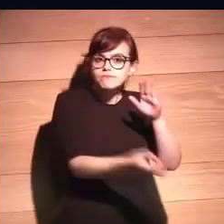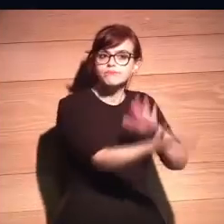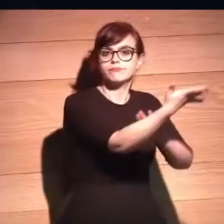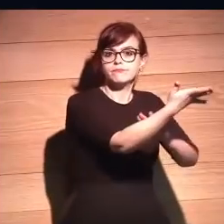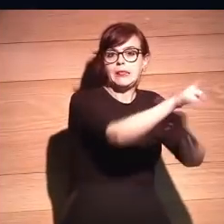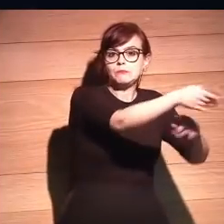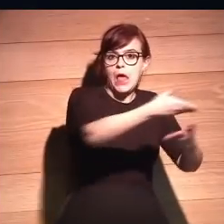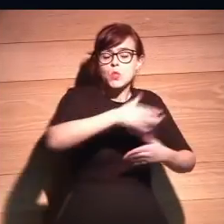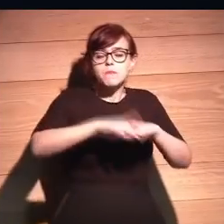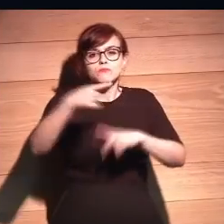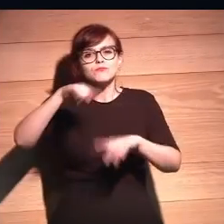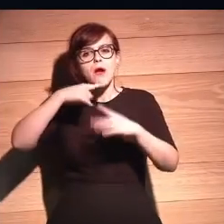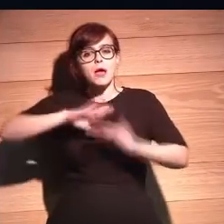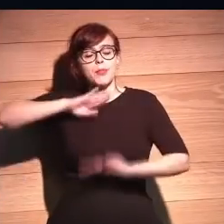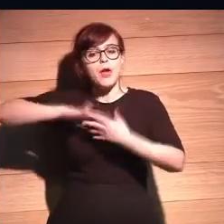¿Cuál es la siguiente fase?